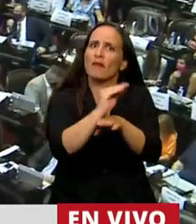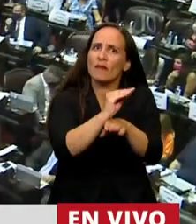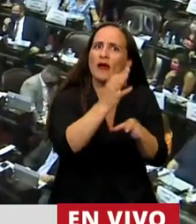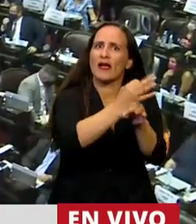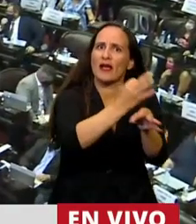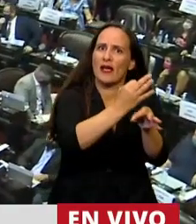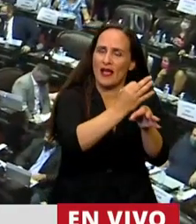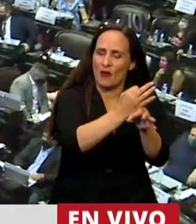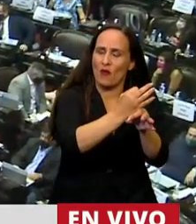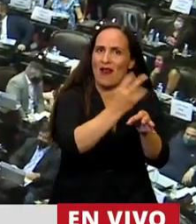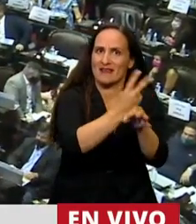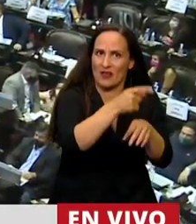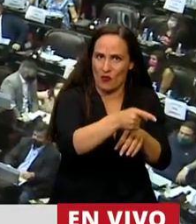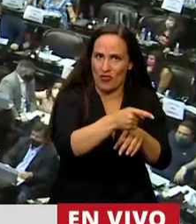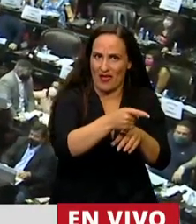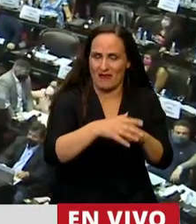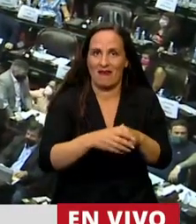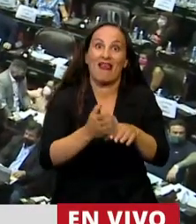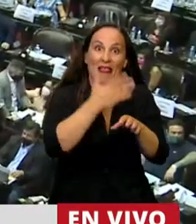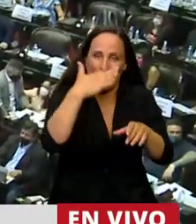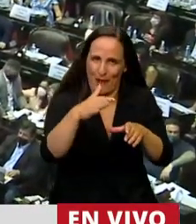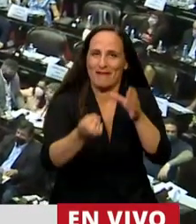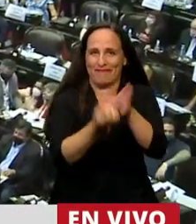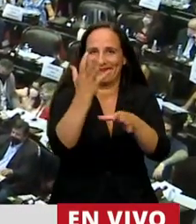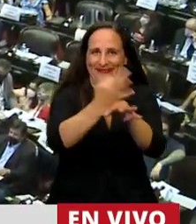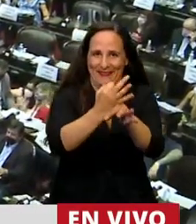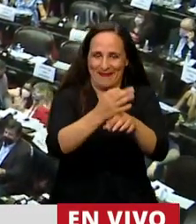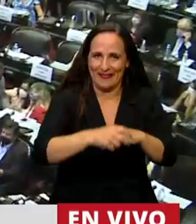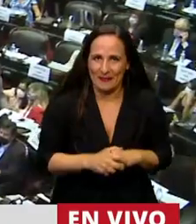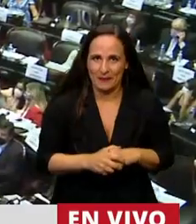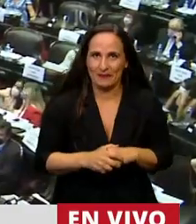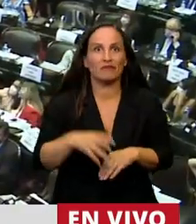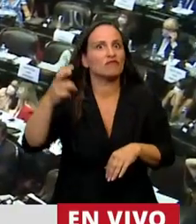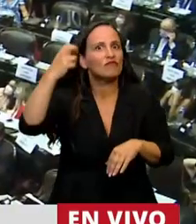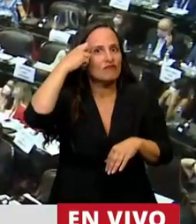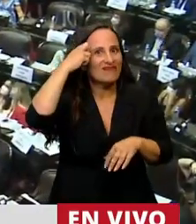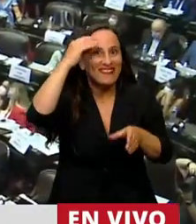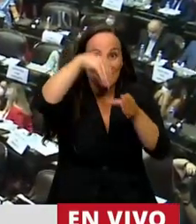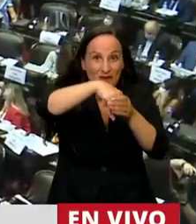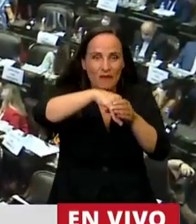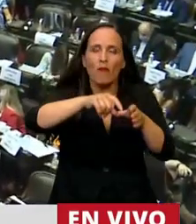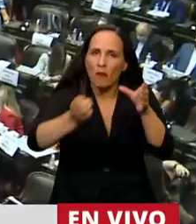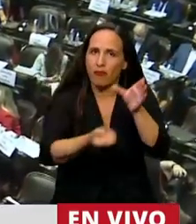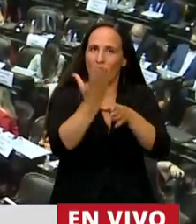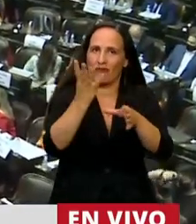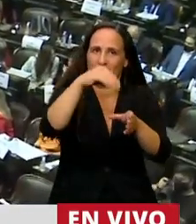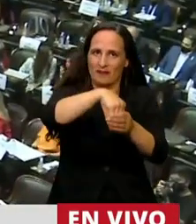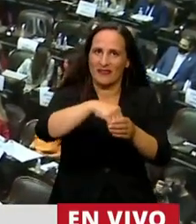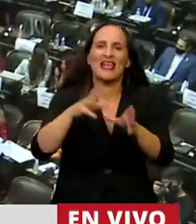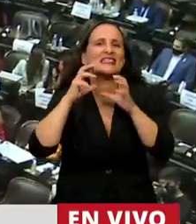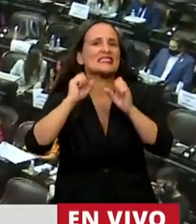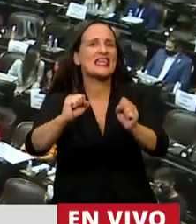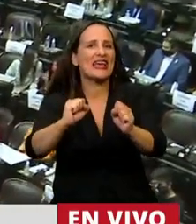el Colegio Nacional en la ciudad. Participó en la organización de la Unión Cívica Radical del Pueblo, siendo designada